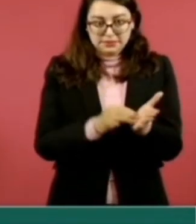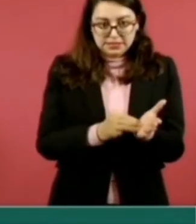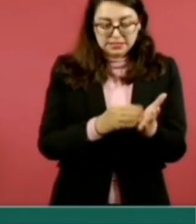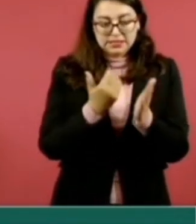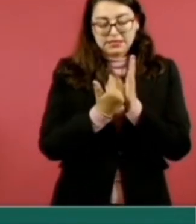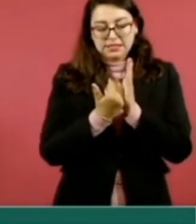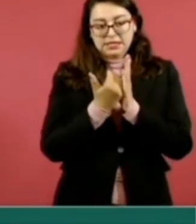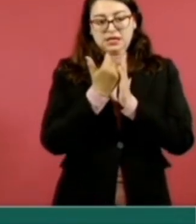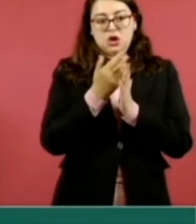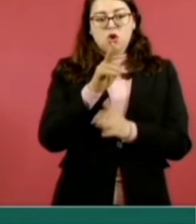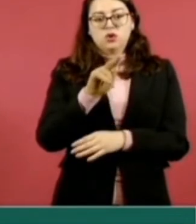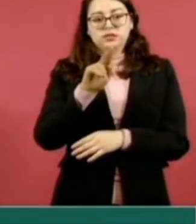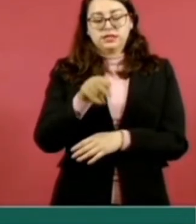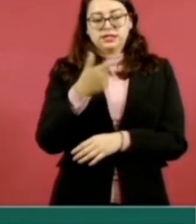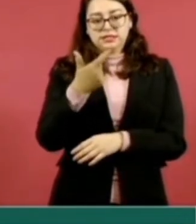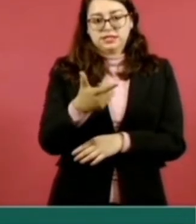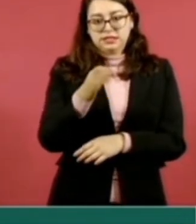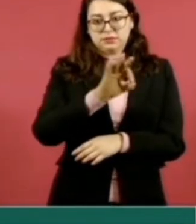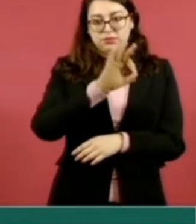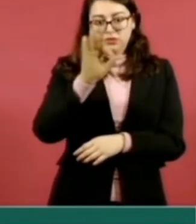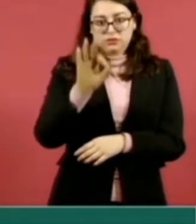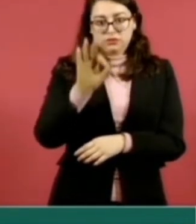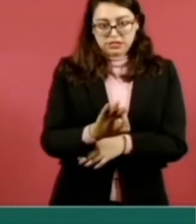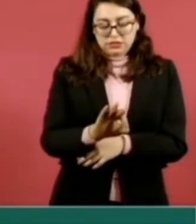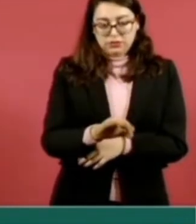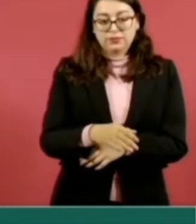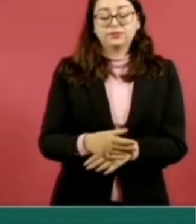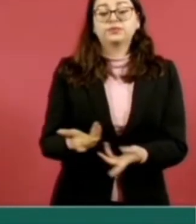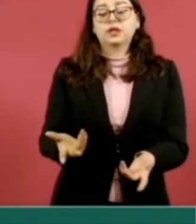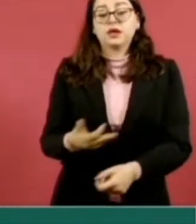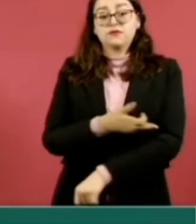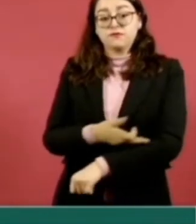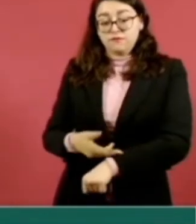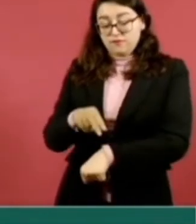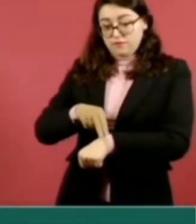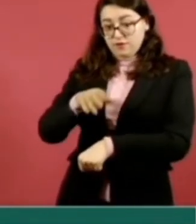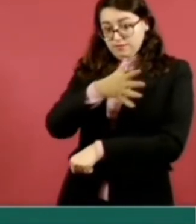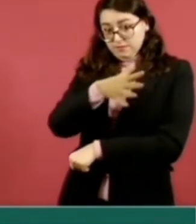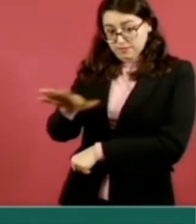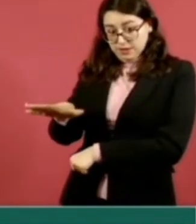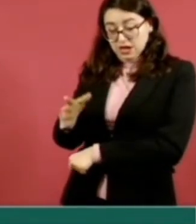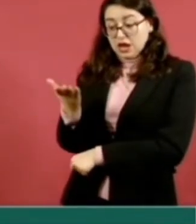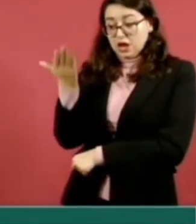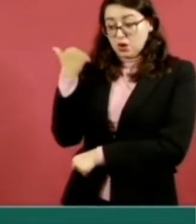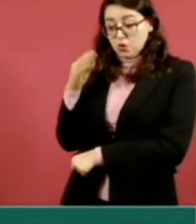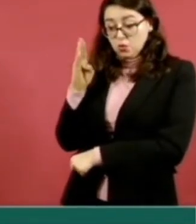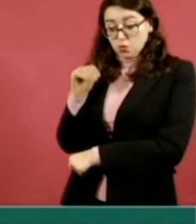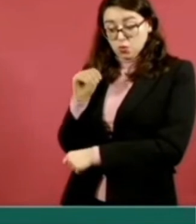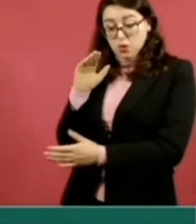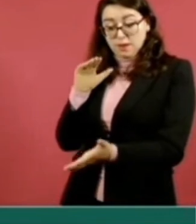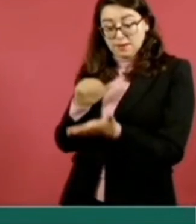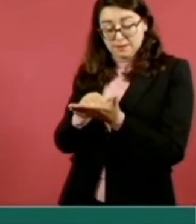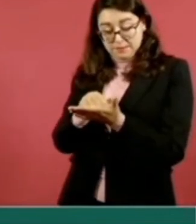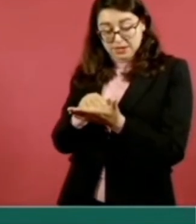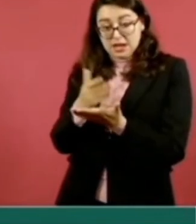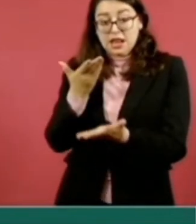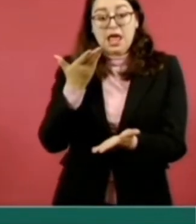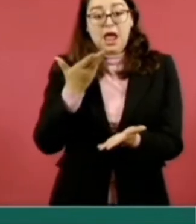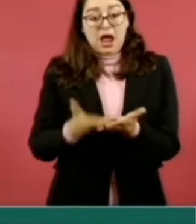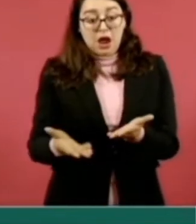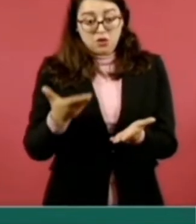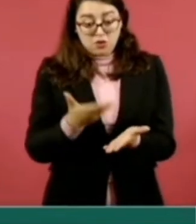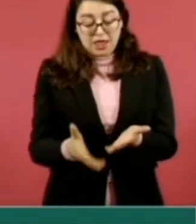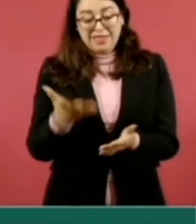incremento del 87 por ciento. Las consultas de medicina familiar pasaron de 9 mil 335 a 10 mil